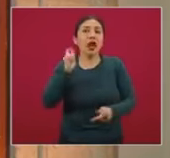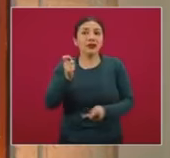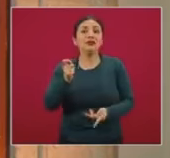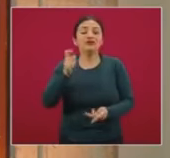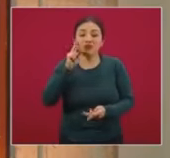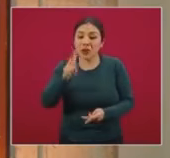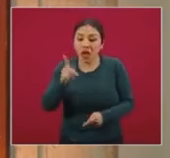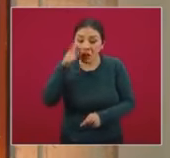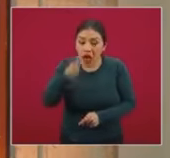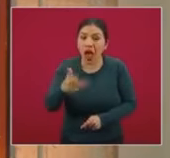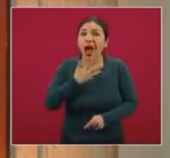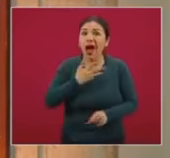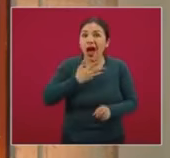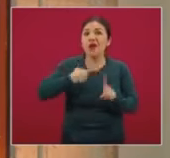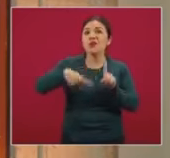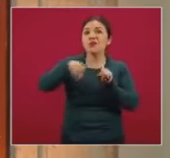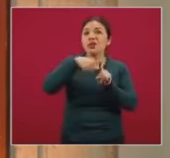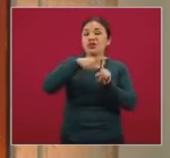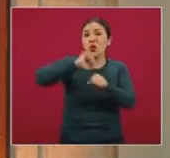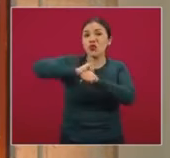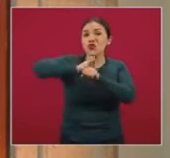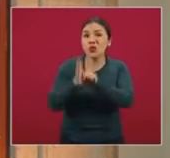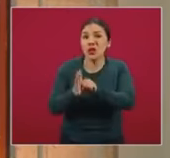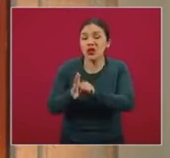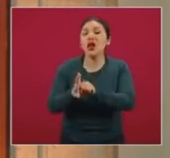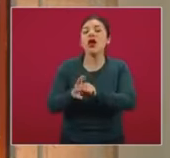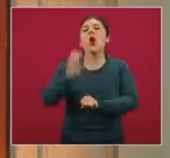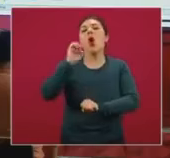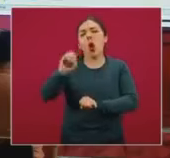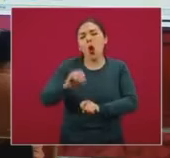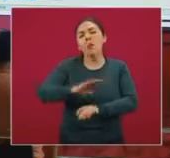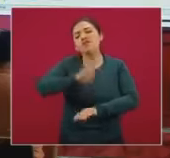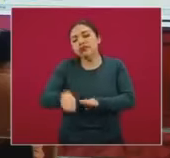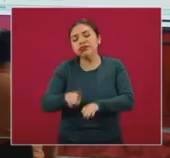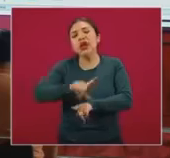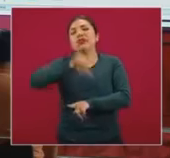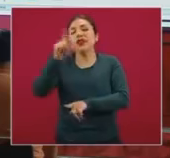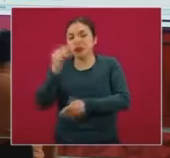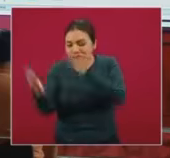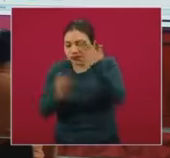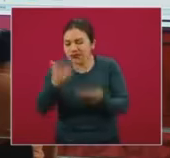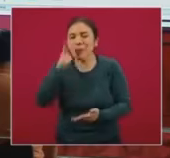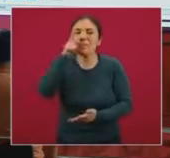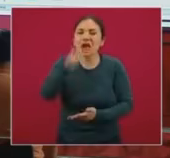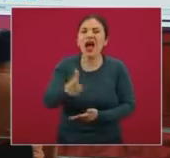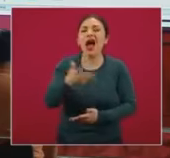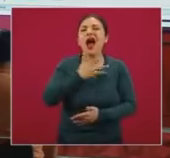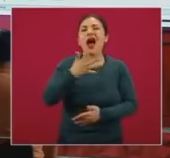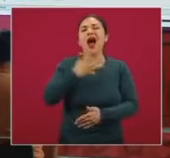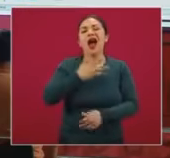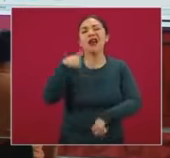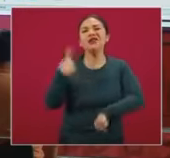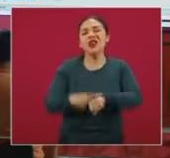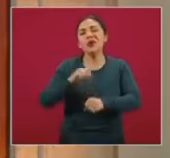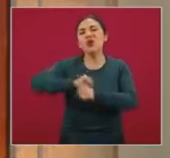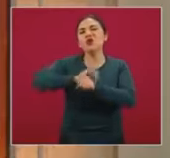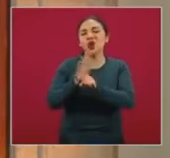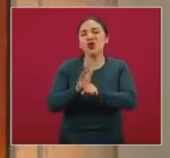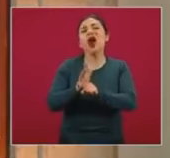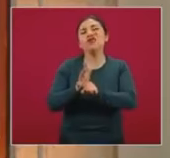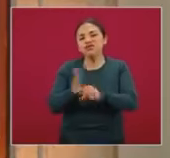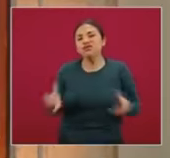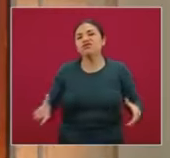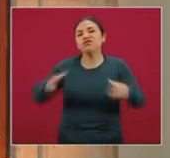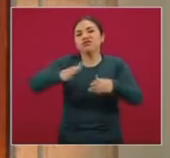confirmadas a COVID-19 o posteriores a su defunción siendo dictaminadas entonces integran